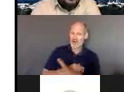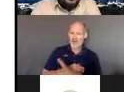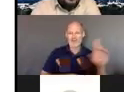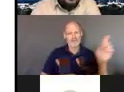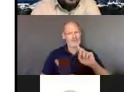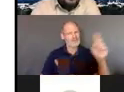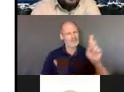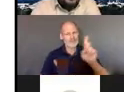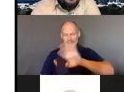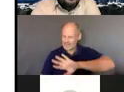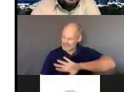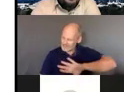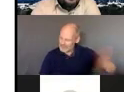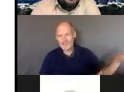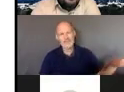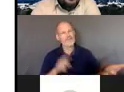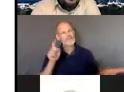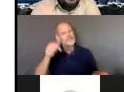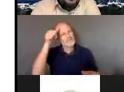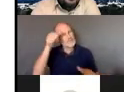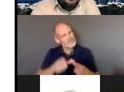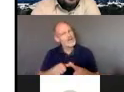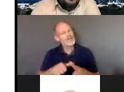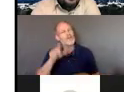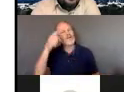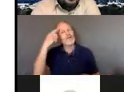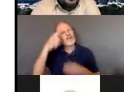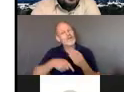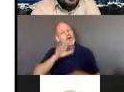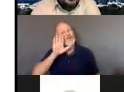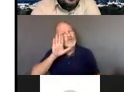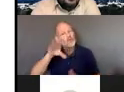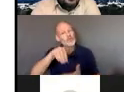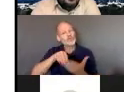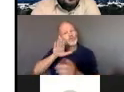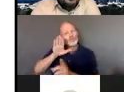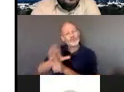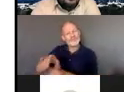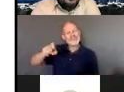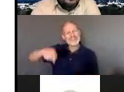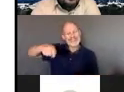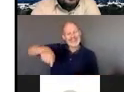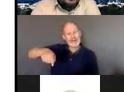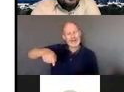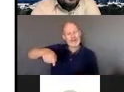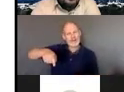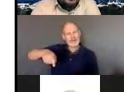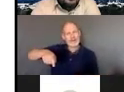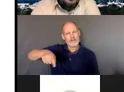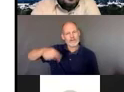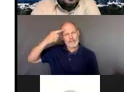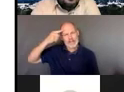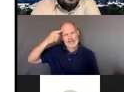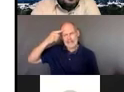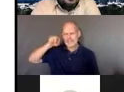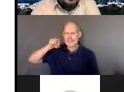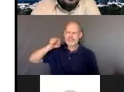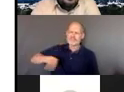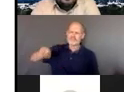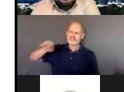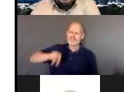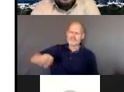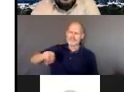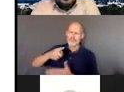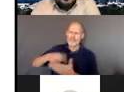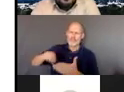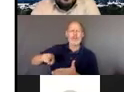necesidades de los estudiantes y lo que los estudiantes necesitan para continuar en la educación remota no estamos diciendo que los cambios no van